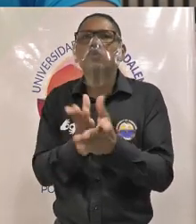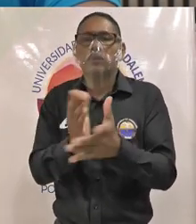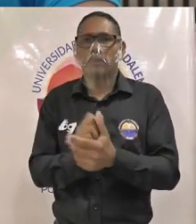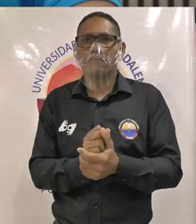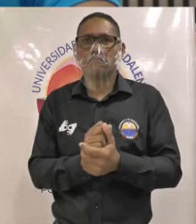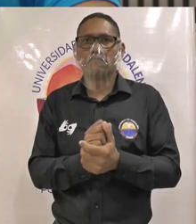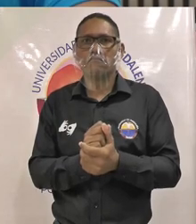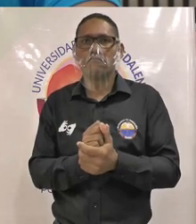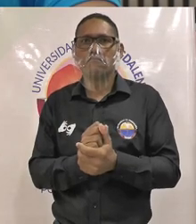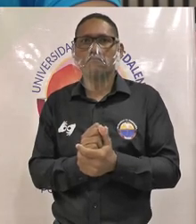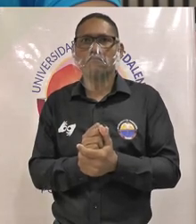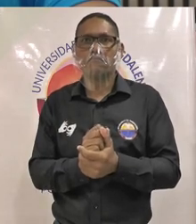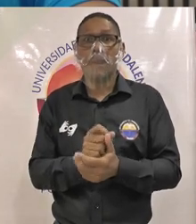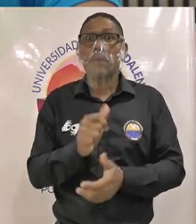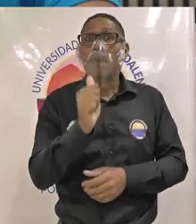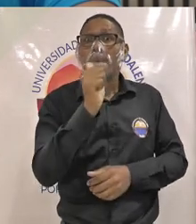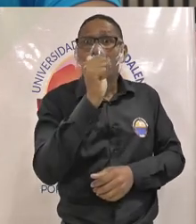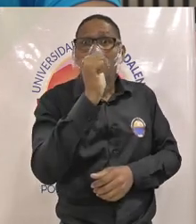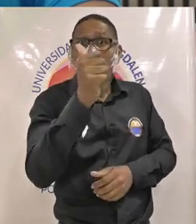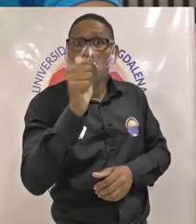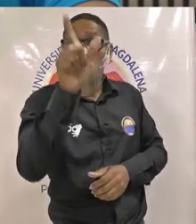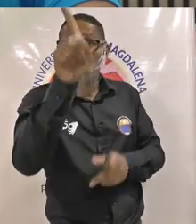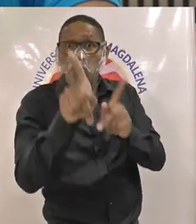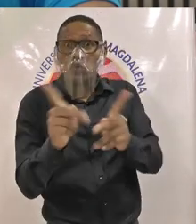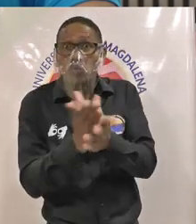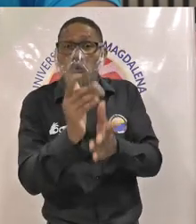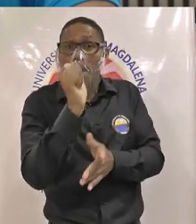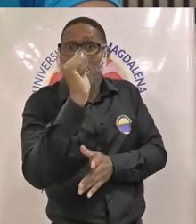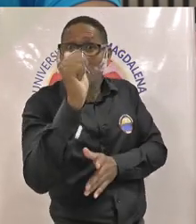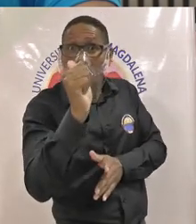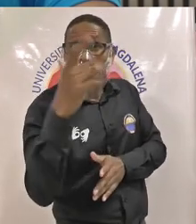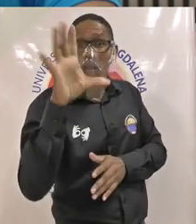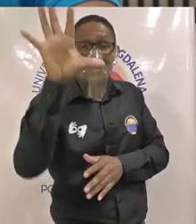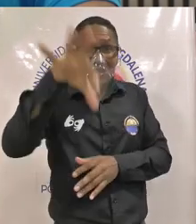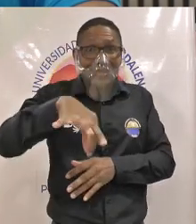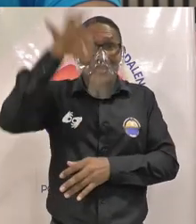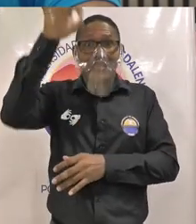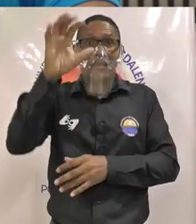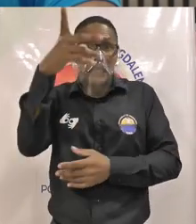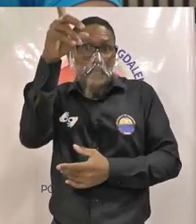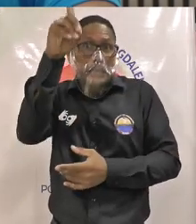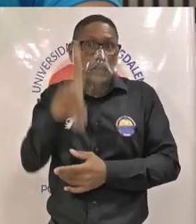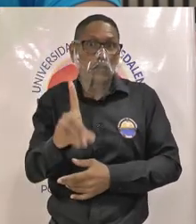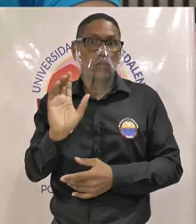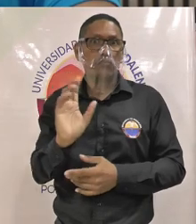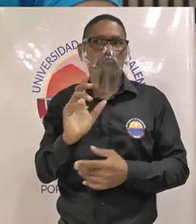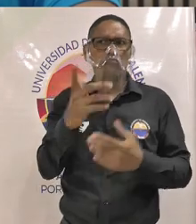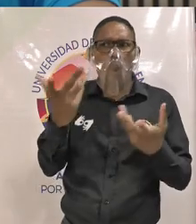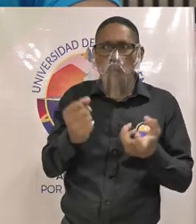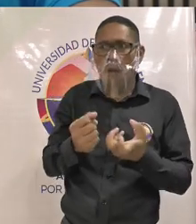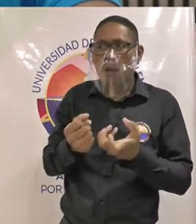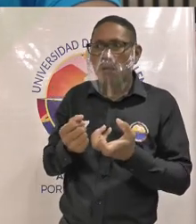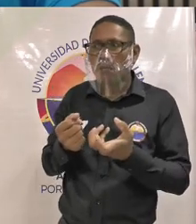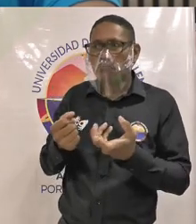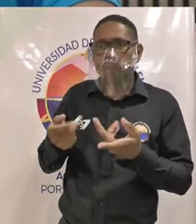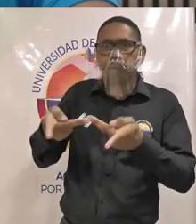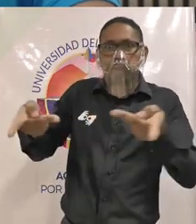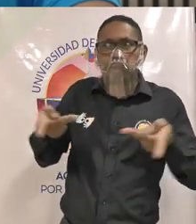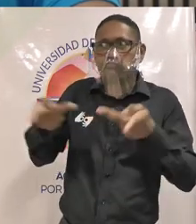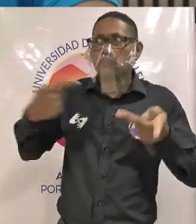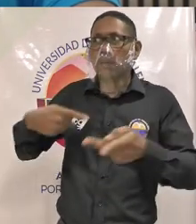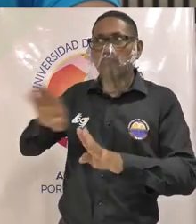ustedes quienes verdaderamente deciden si quieren legitimar los espacios de representación y generar una